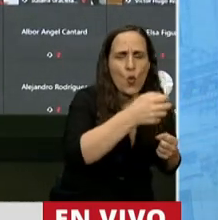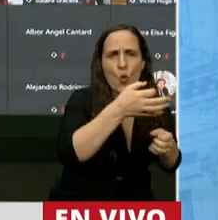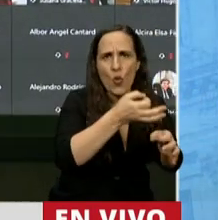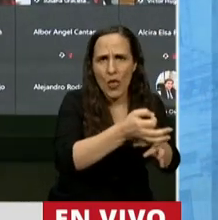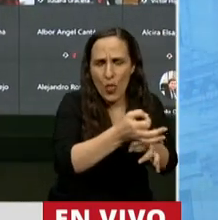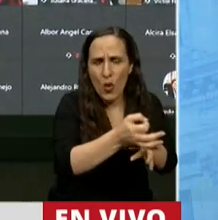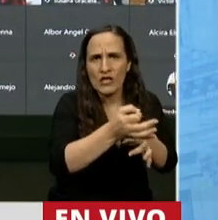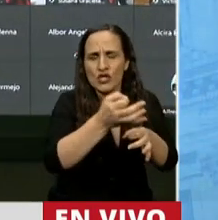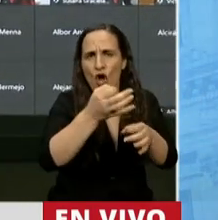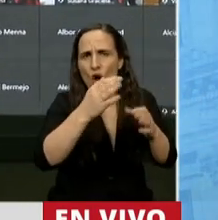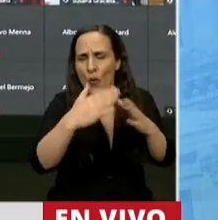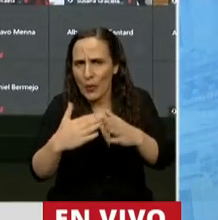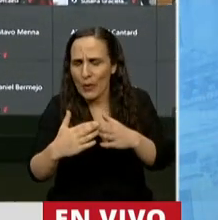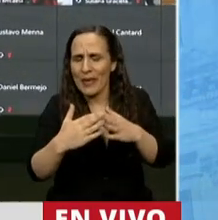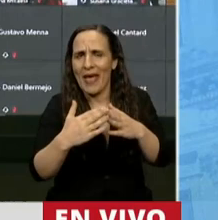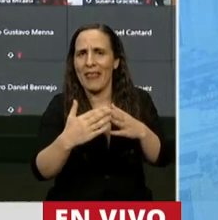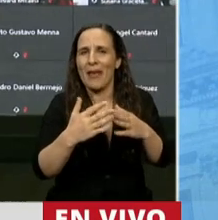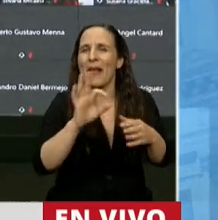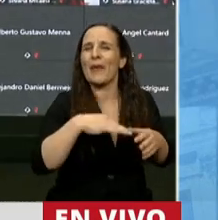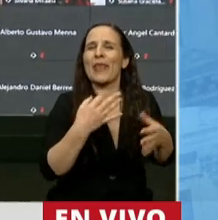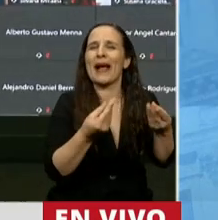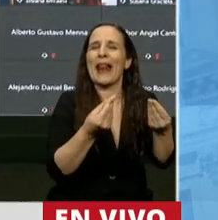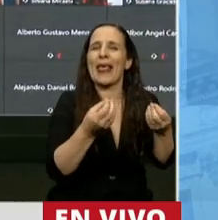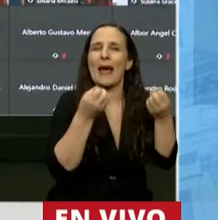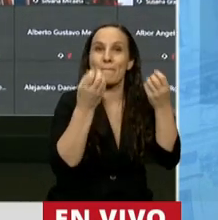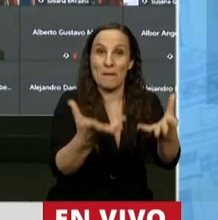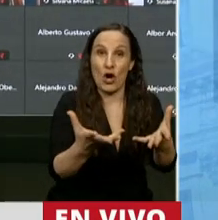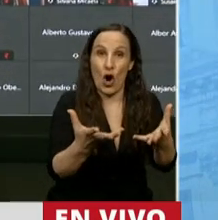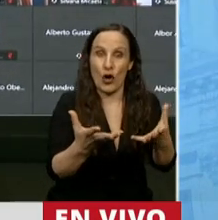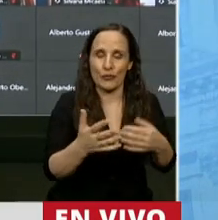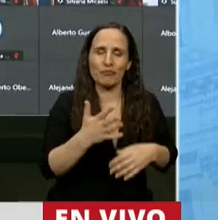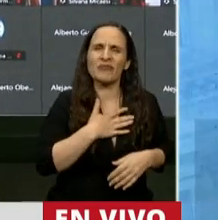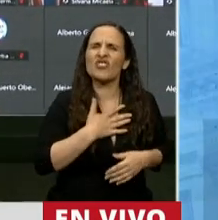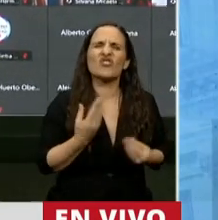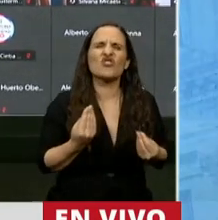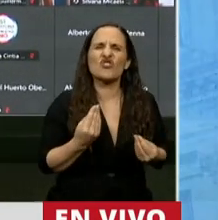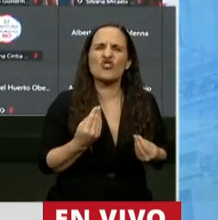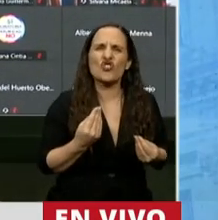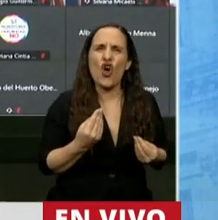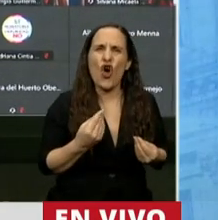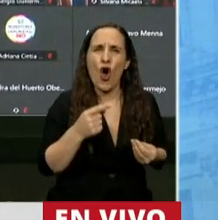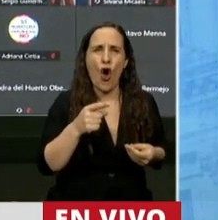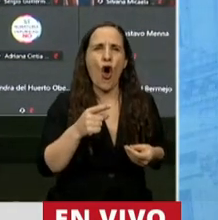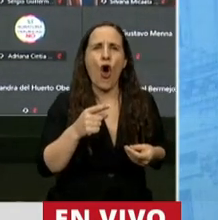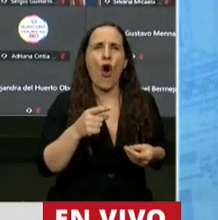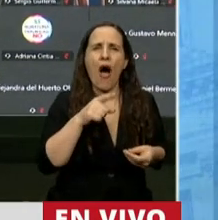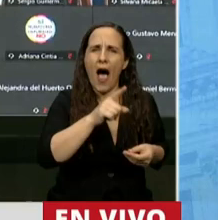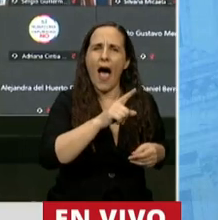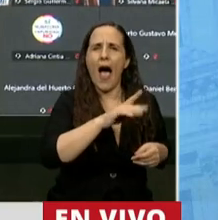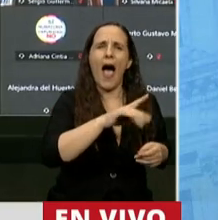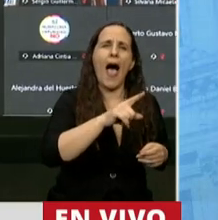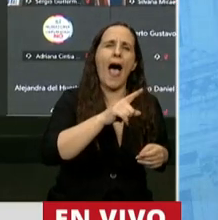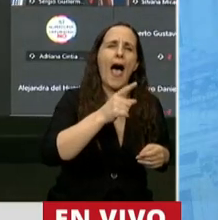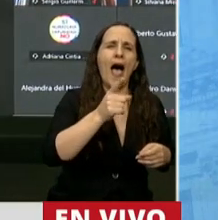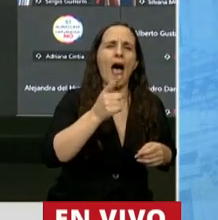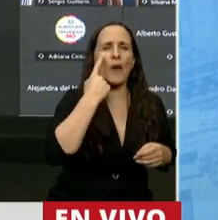vivienda, para mejor calidad de vida. Yo soy representante, no de ese norte rico donde viven